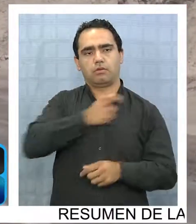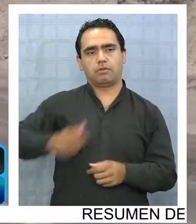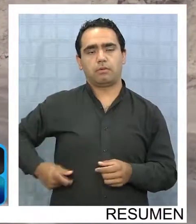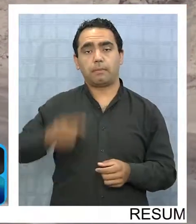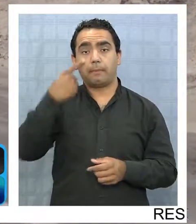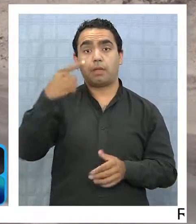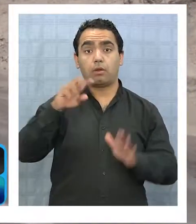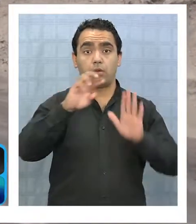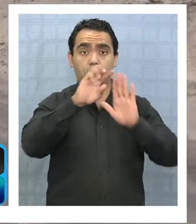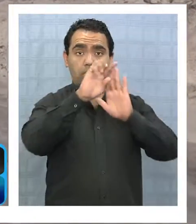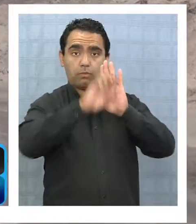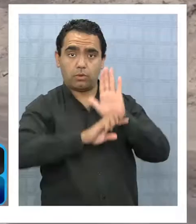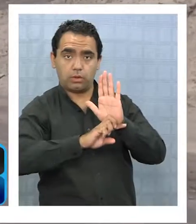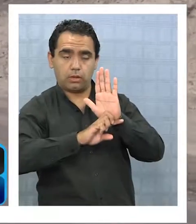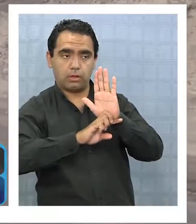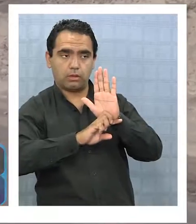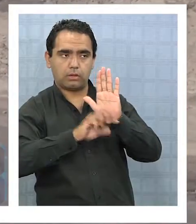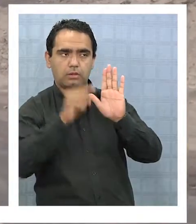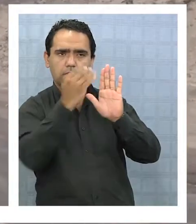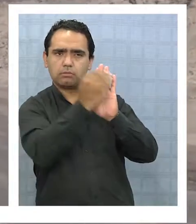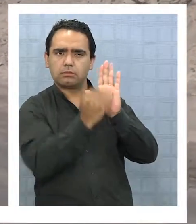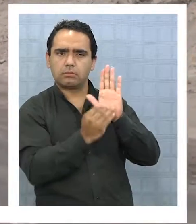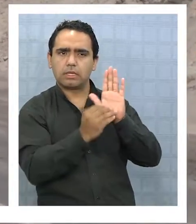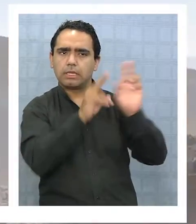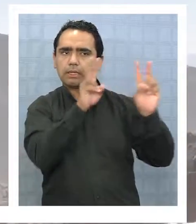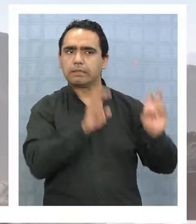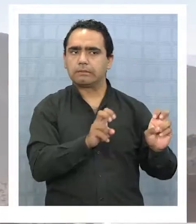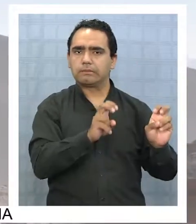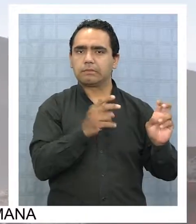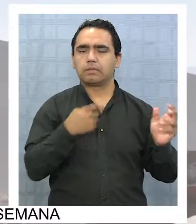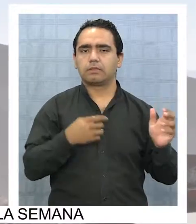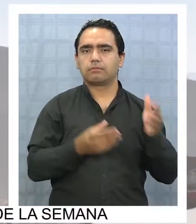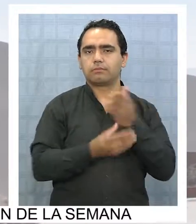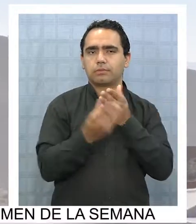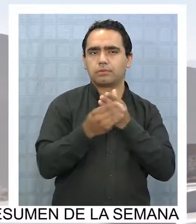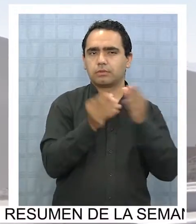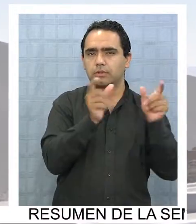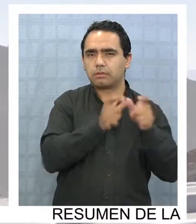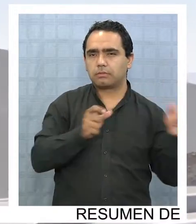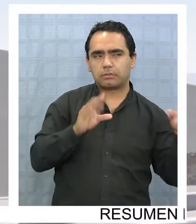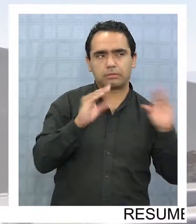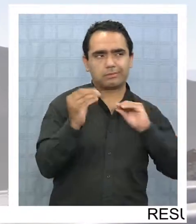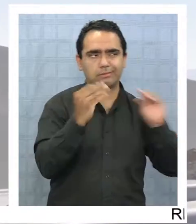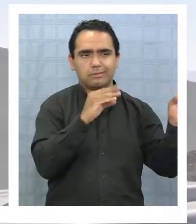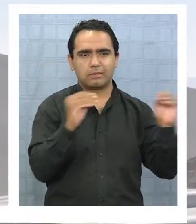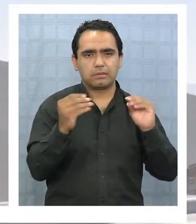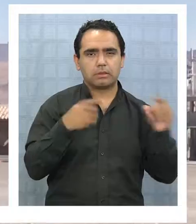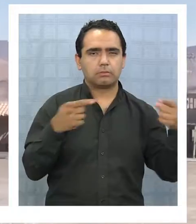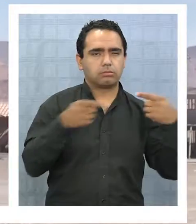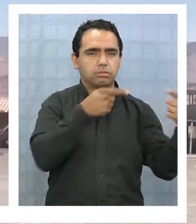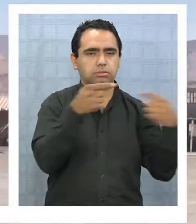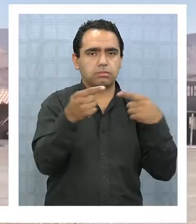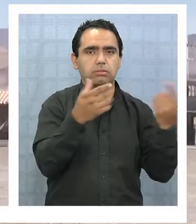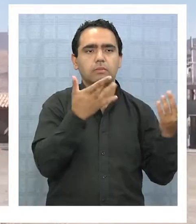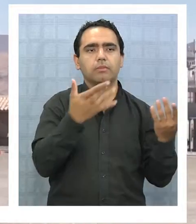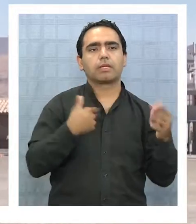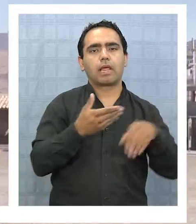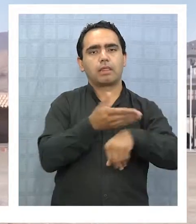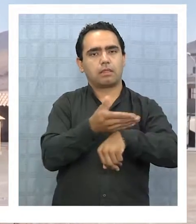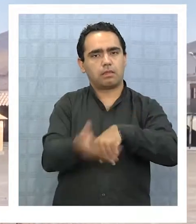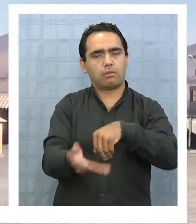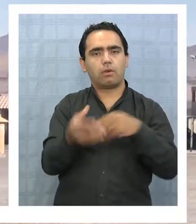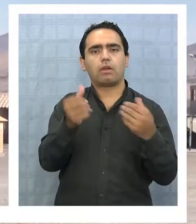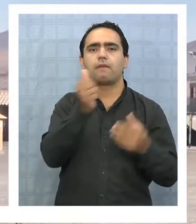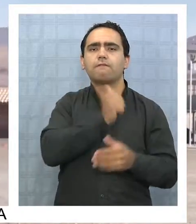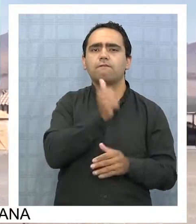proyectos en esta materia produjeron una evidente confrontación entre consejeros por la demora de decisiones por una parte y por la falta